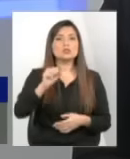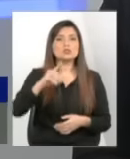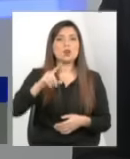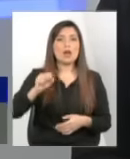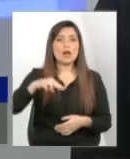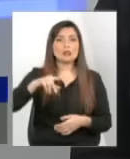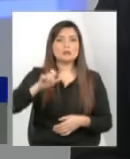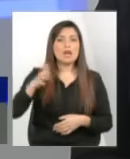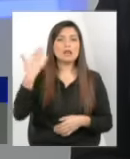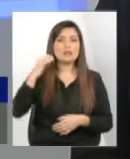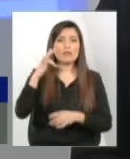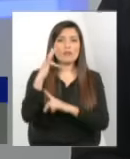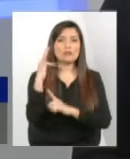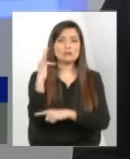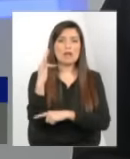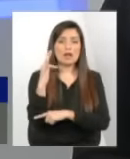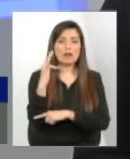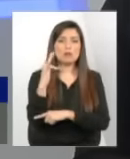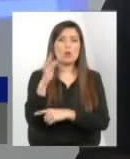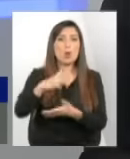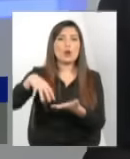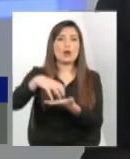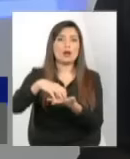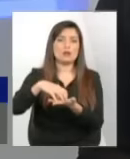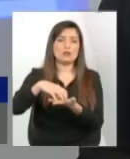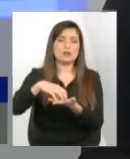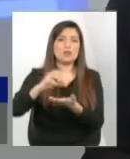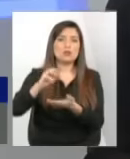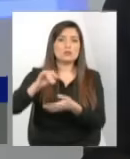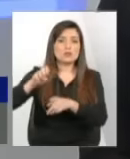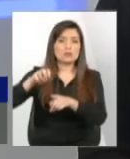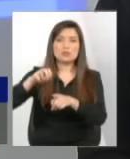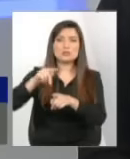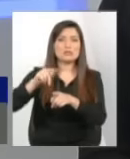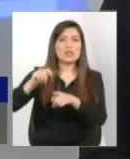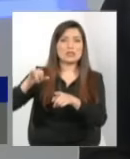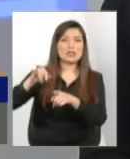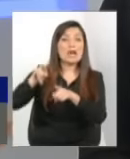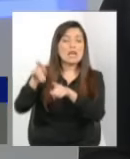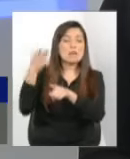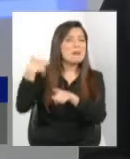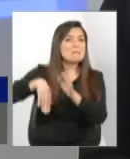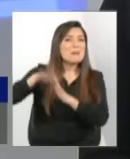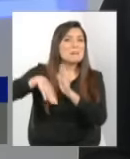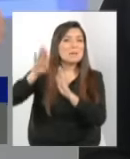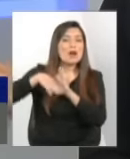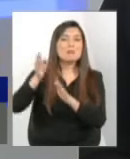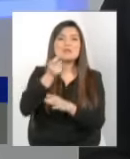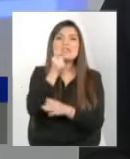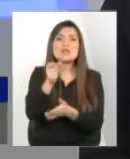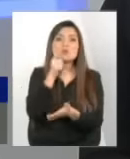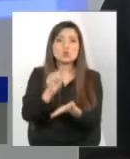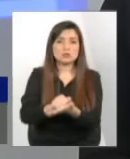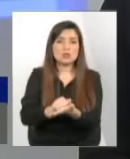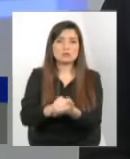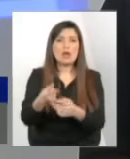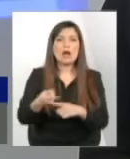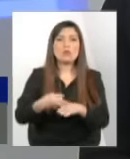fiscal en la zona occidente fue en la zona en donde se recibieron más denuncias por abusos a niños